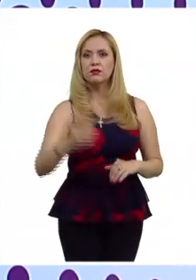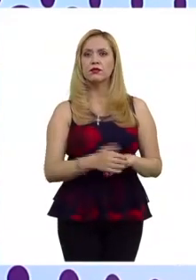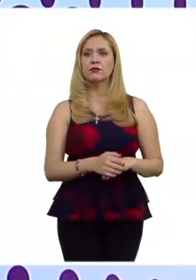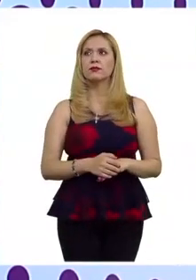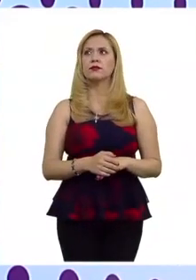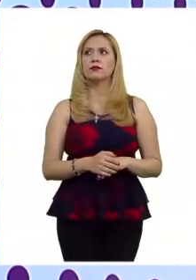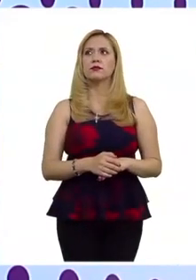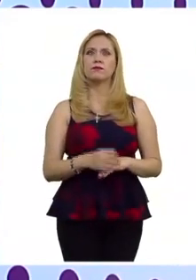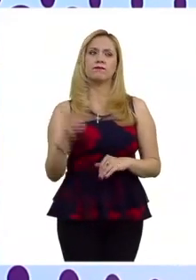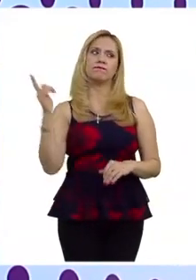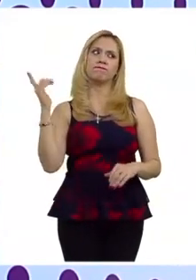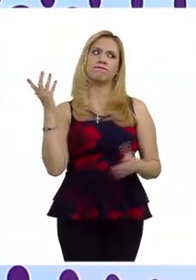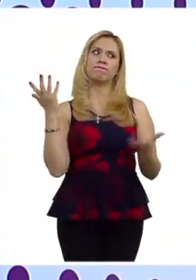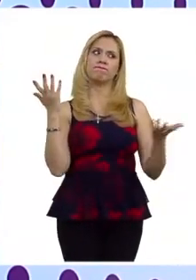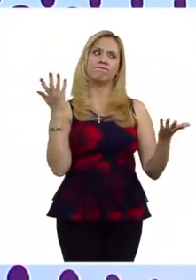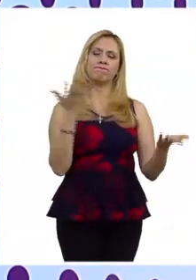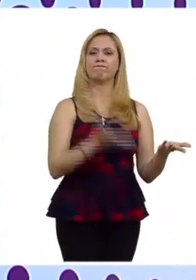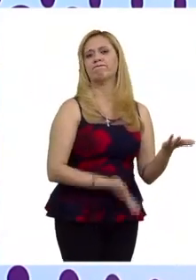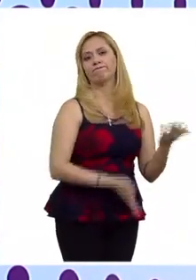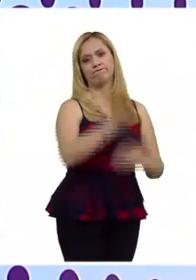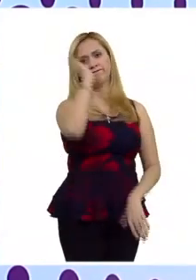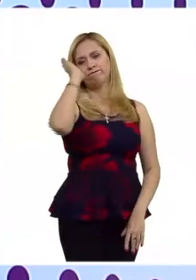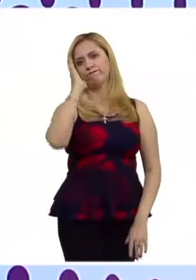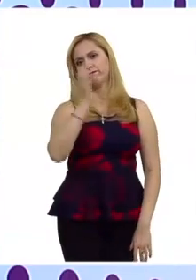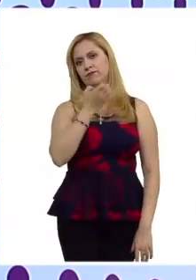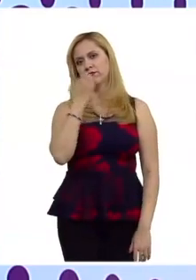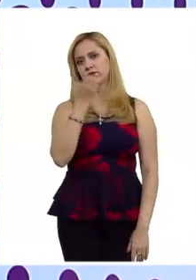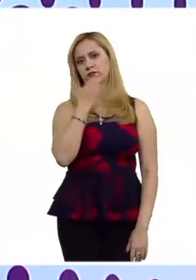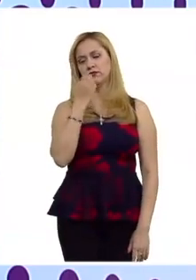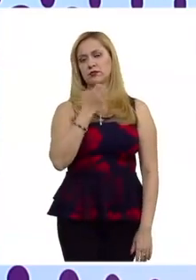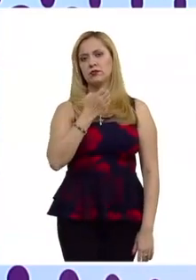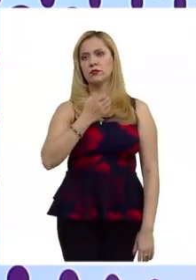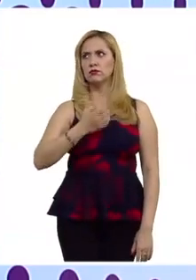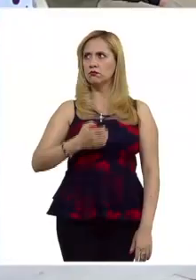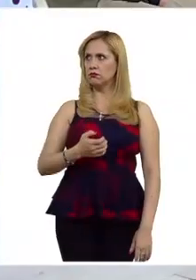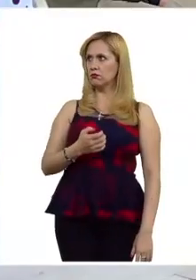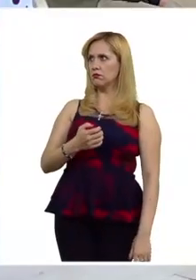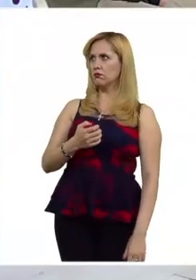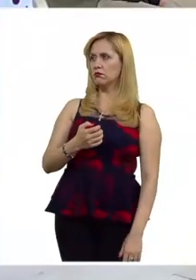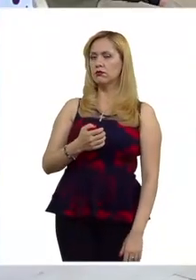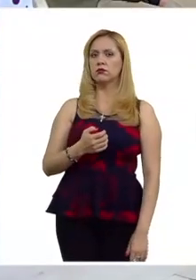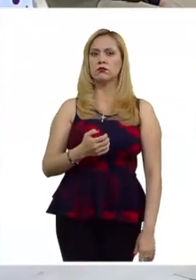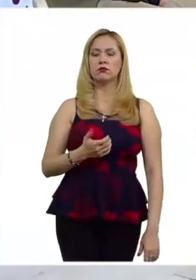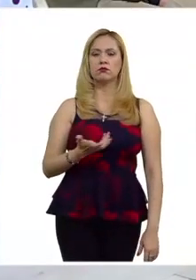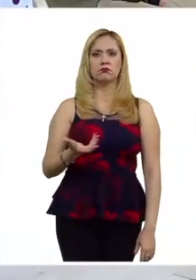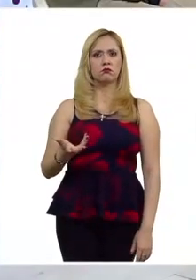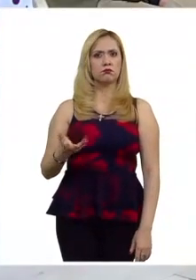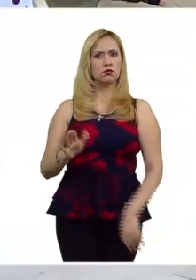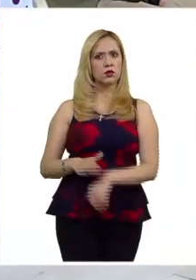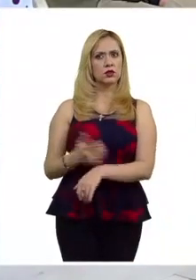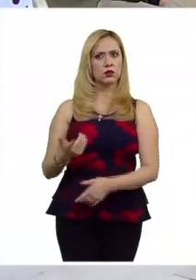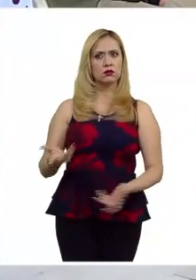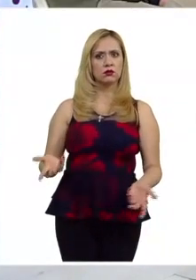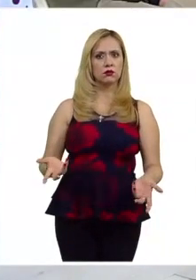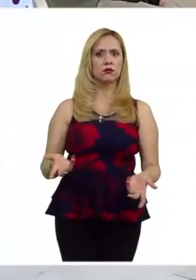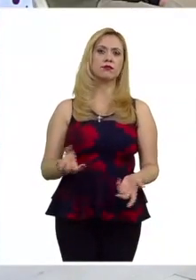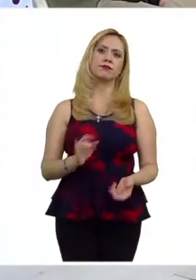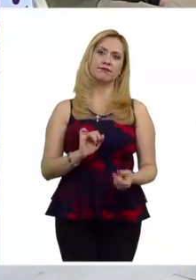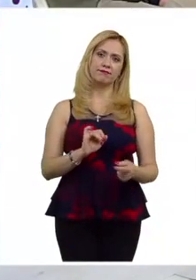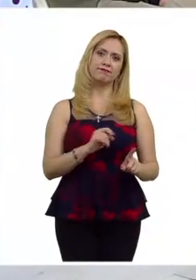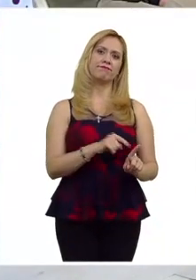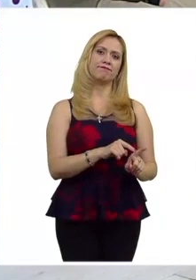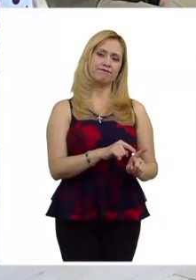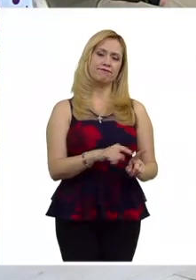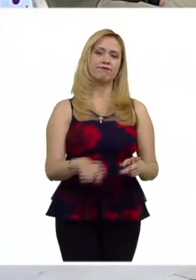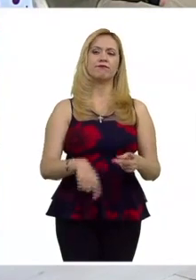que fue justamente despedirlo de la escuela fue proporcional y encuentra que sí por ejemplo está el otro caso que es